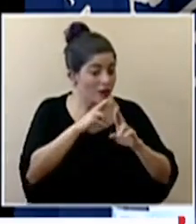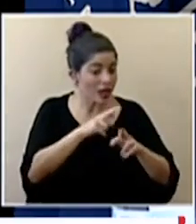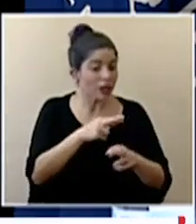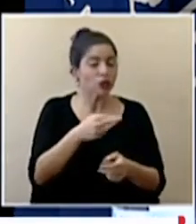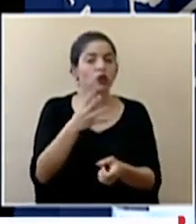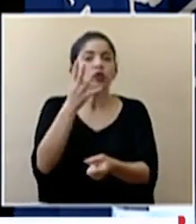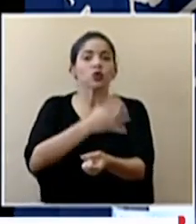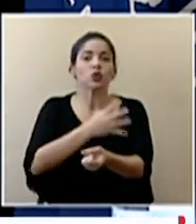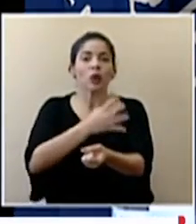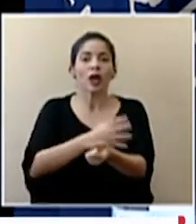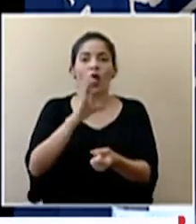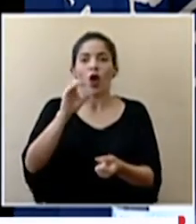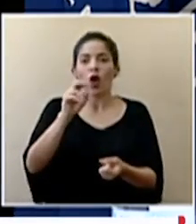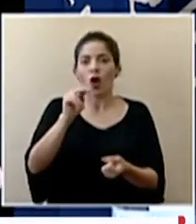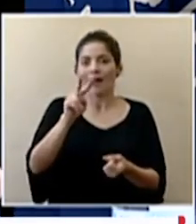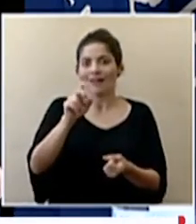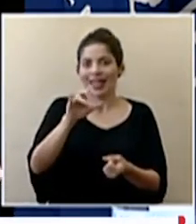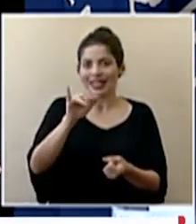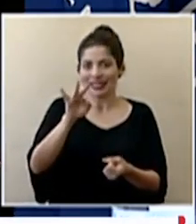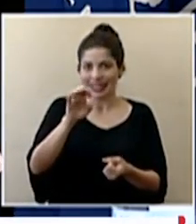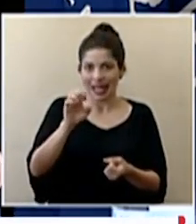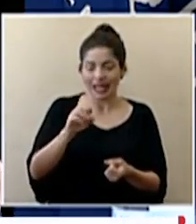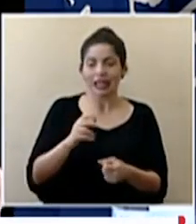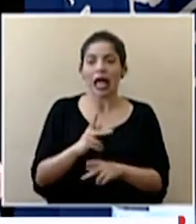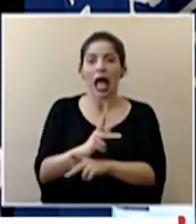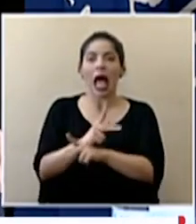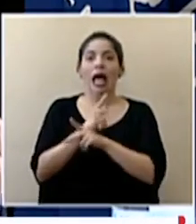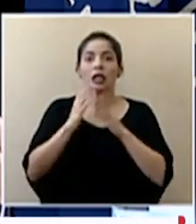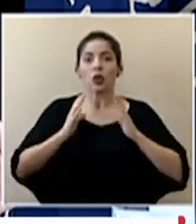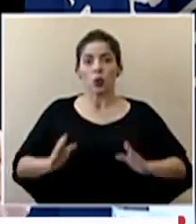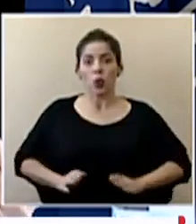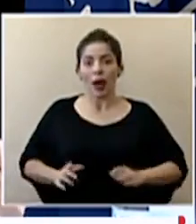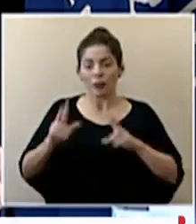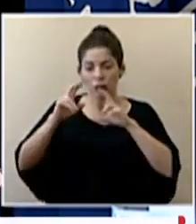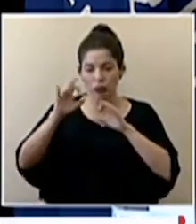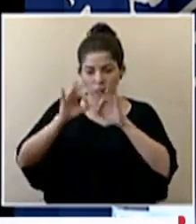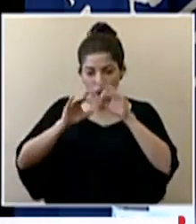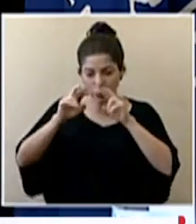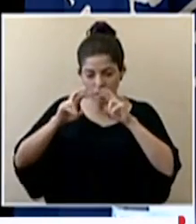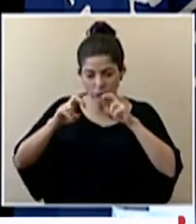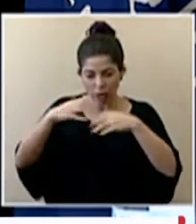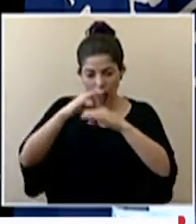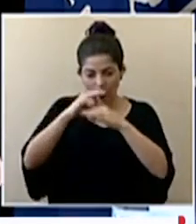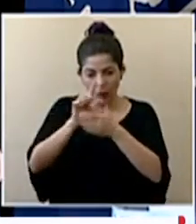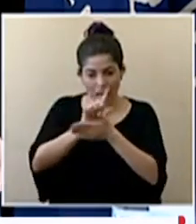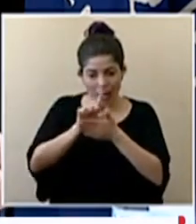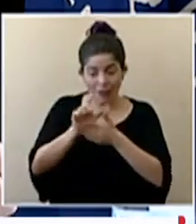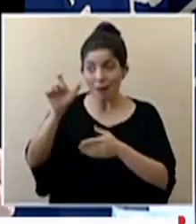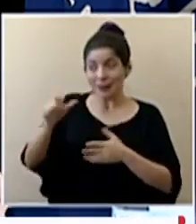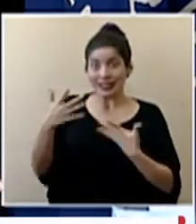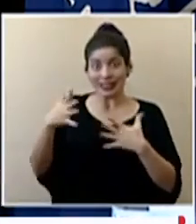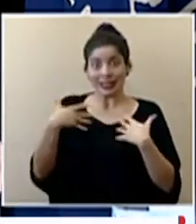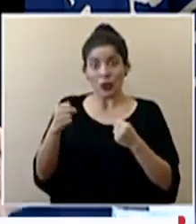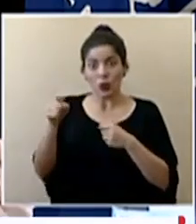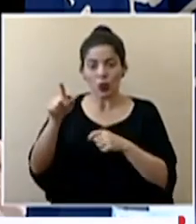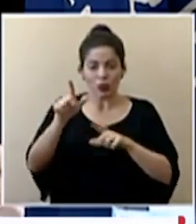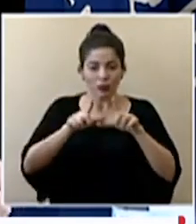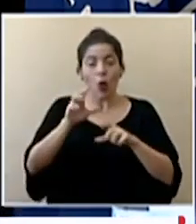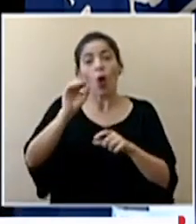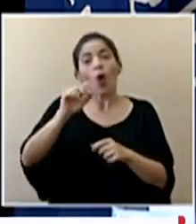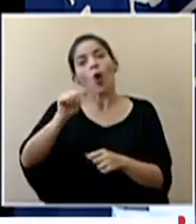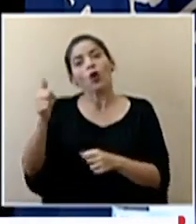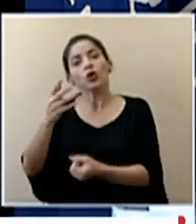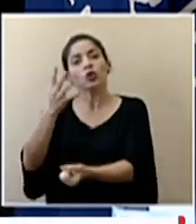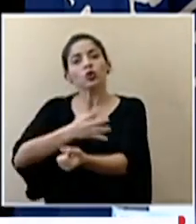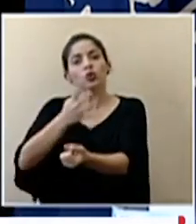convalesciente, de anticuerpos purificados, de pacientes ya recuperados o de sueros heterólogos